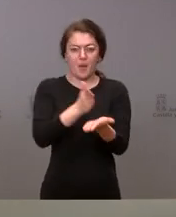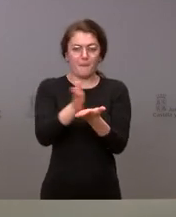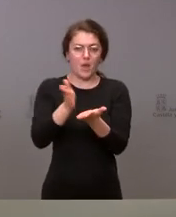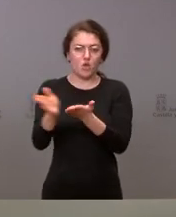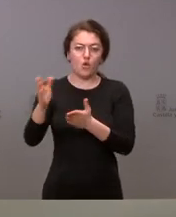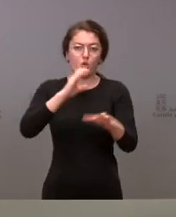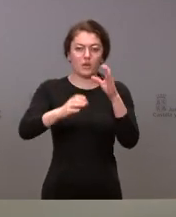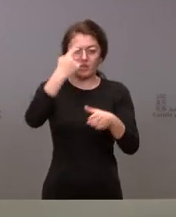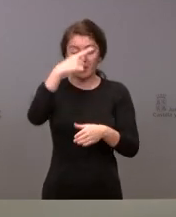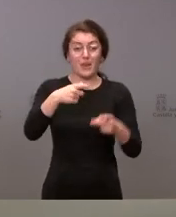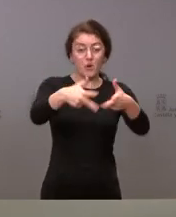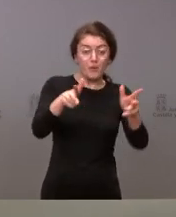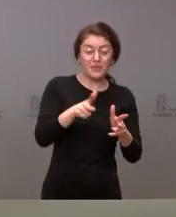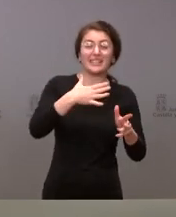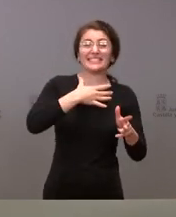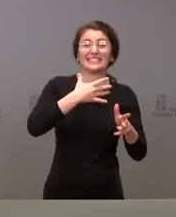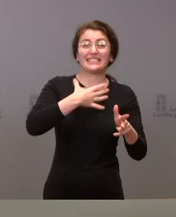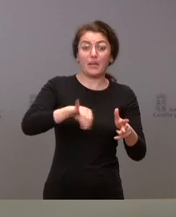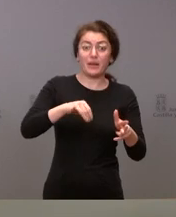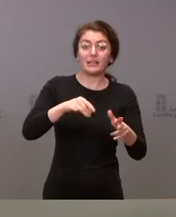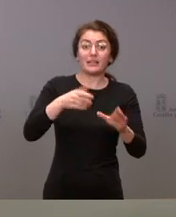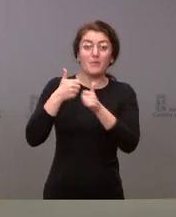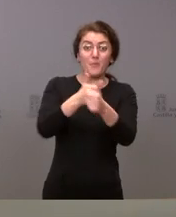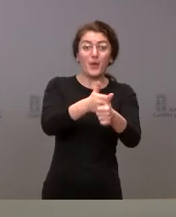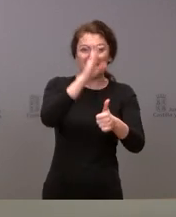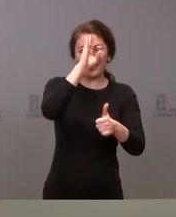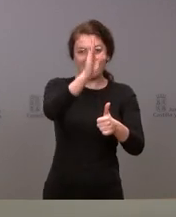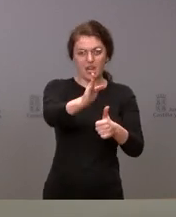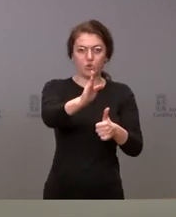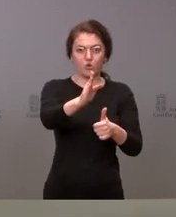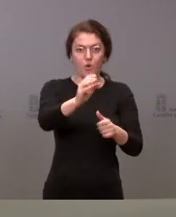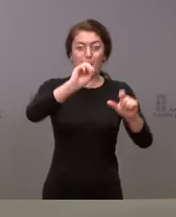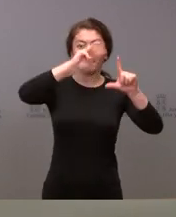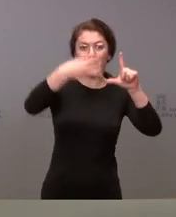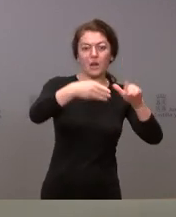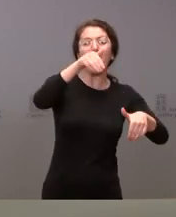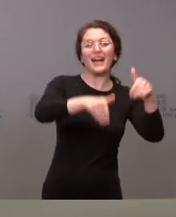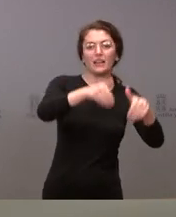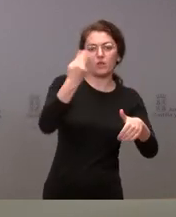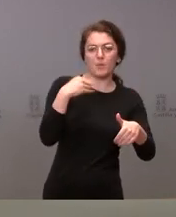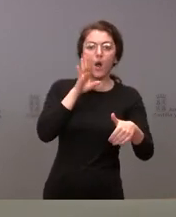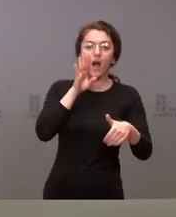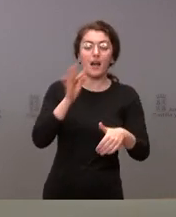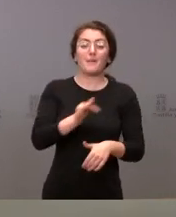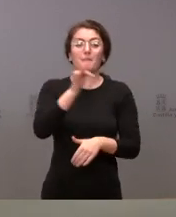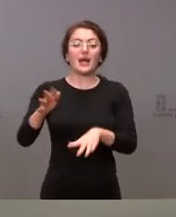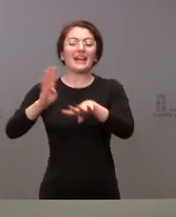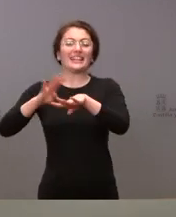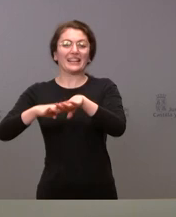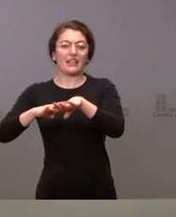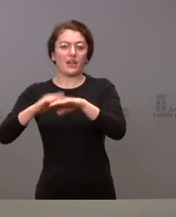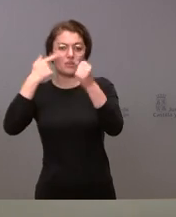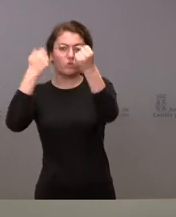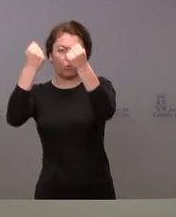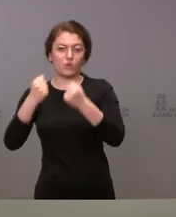ruedas de prensa también quiero decir que se van a poder seguir en directo por streaming en la web de elecciones y en las redes institucionales que tiene la Junta de Castilla y